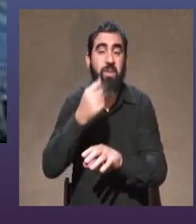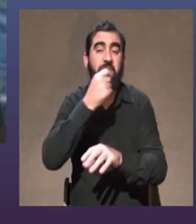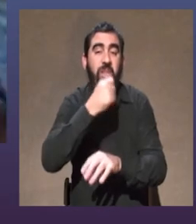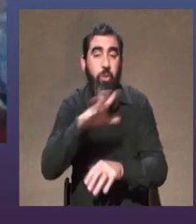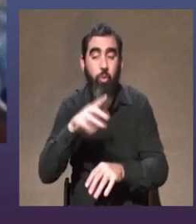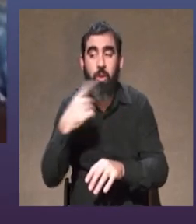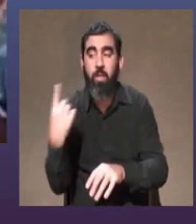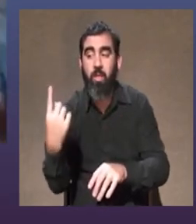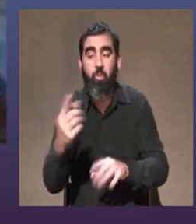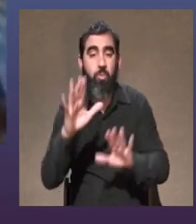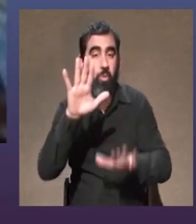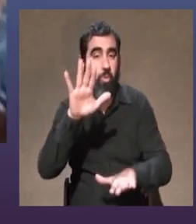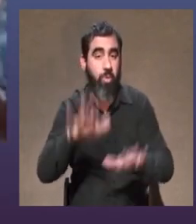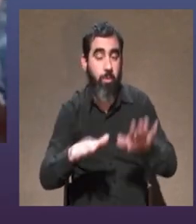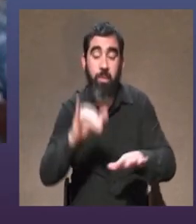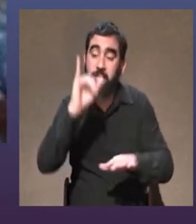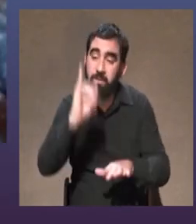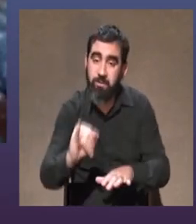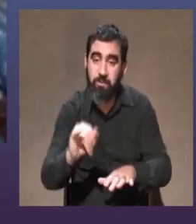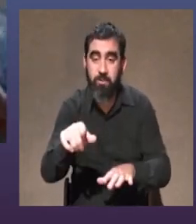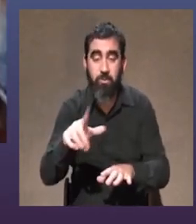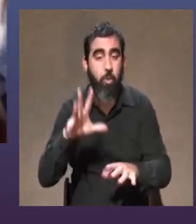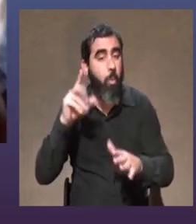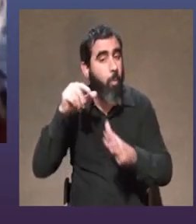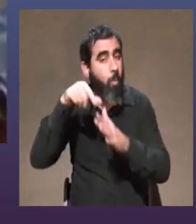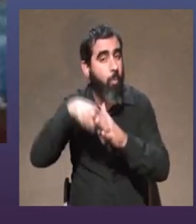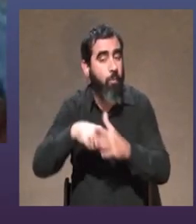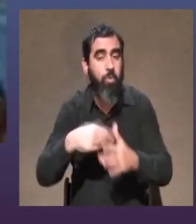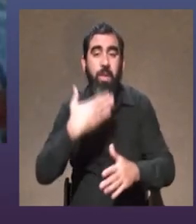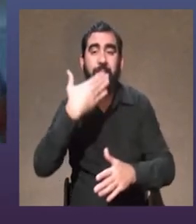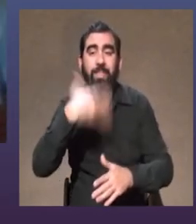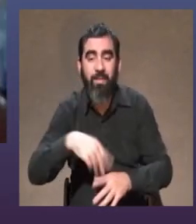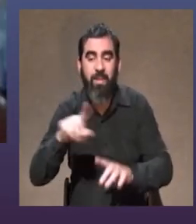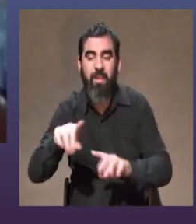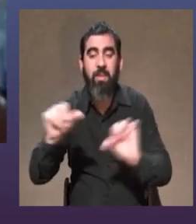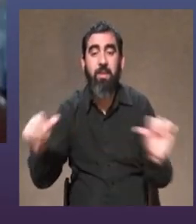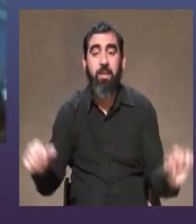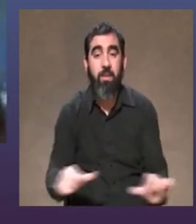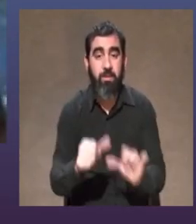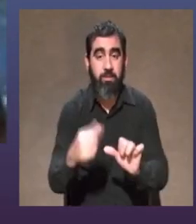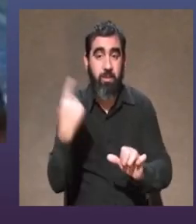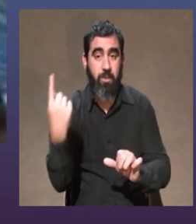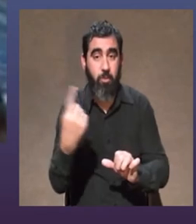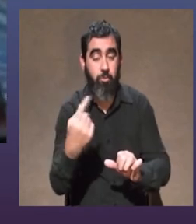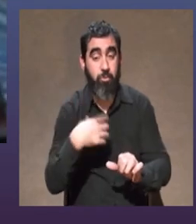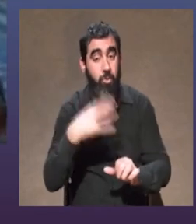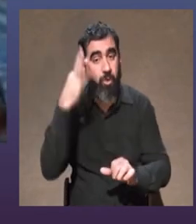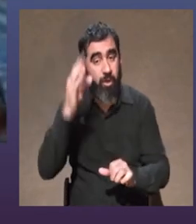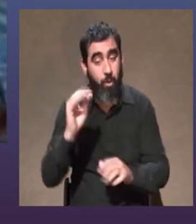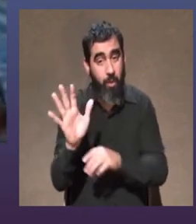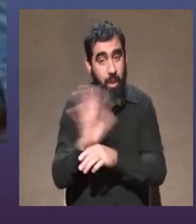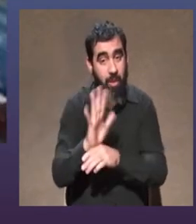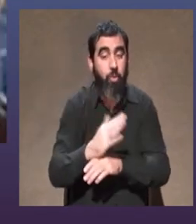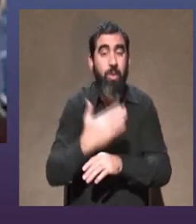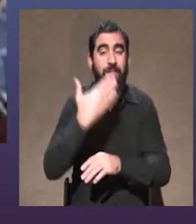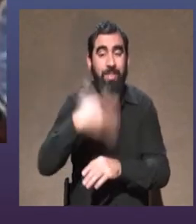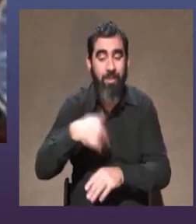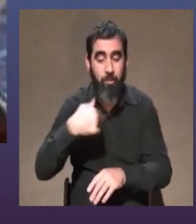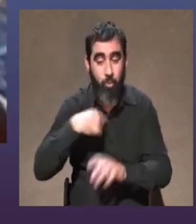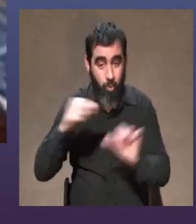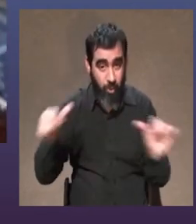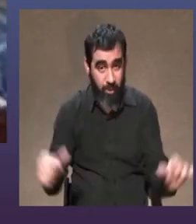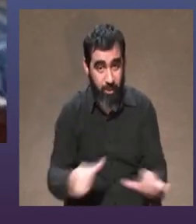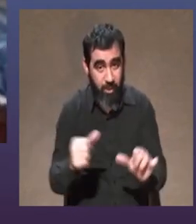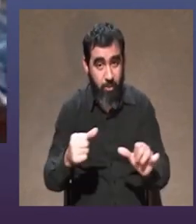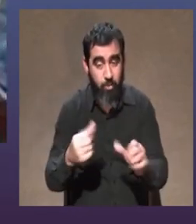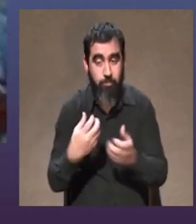de que pase la historia por uno y sí tiene que ver con eso y tiene que ver con una profunda comprensión de lo que estás haciendo yo creo que cuando el actor entiende lo